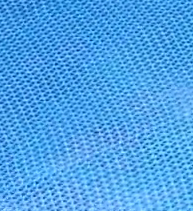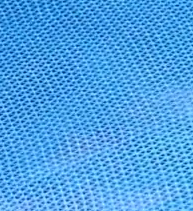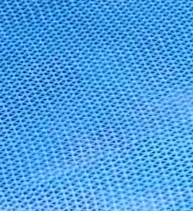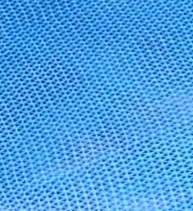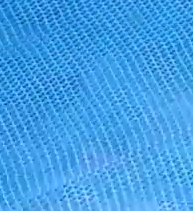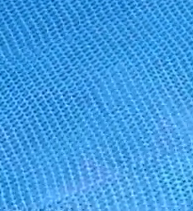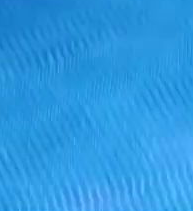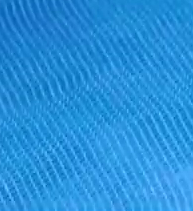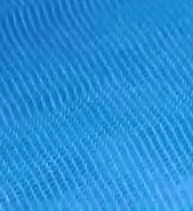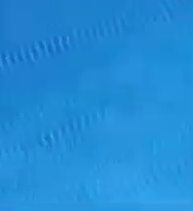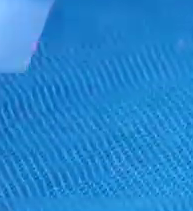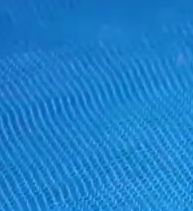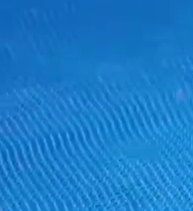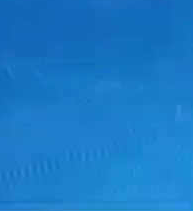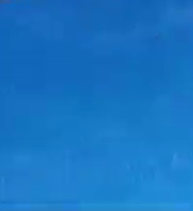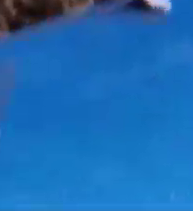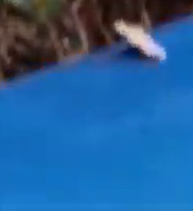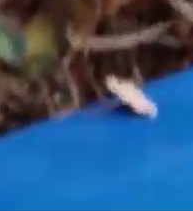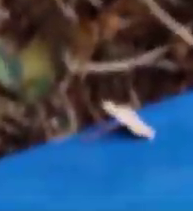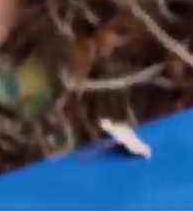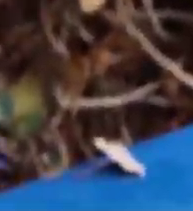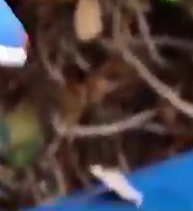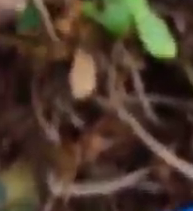marcamos. Muy bien.